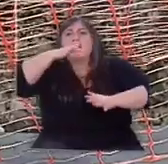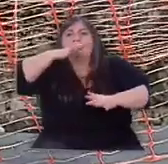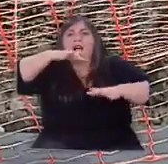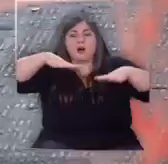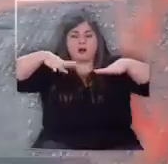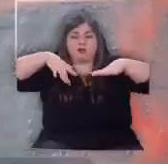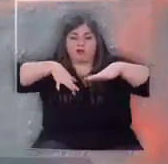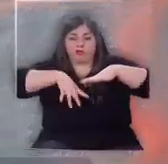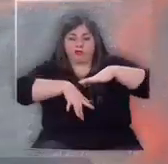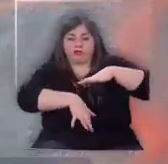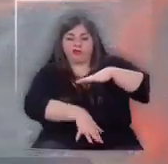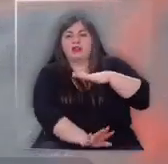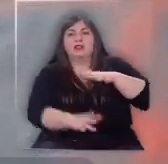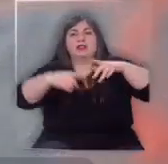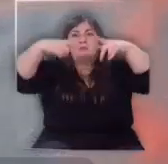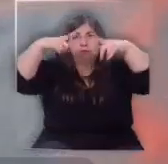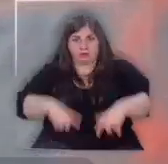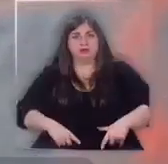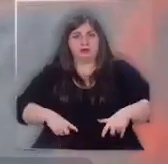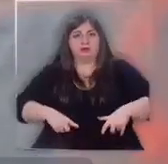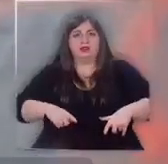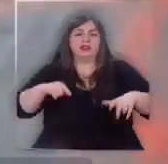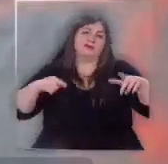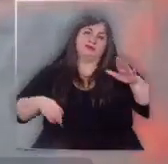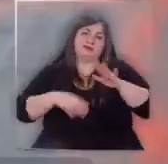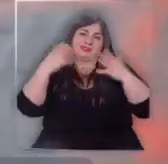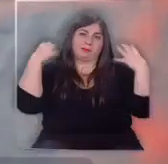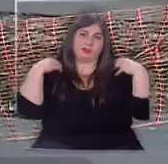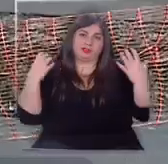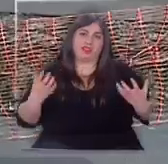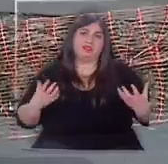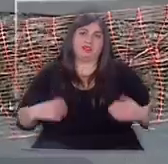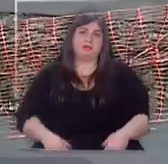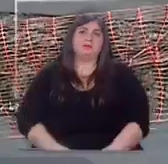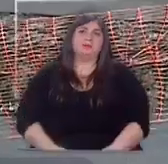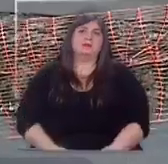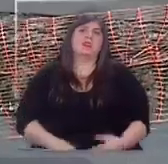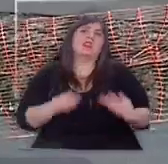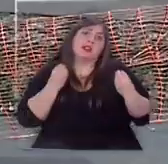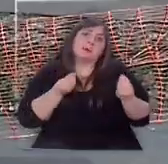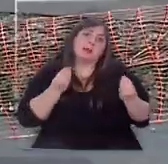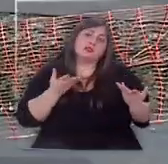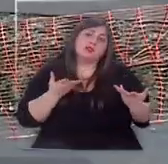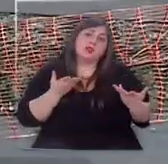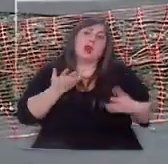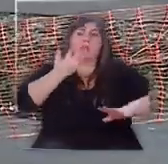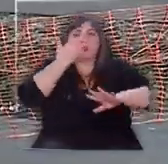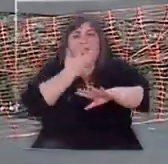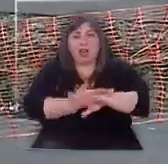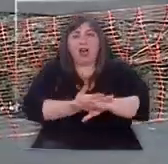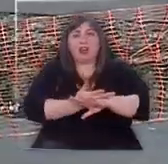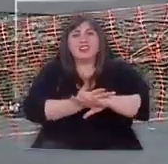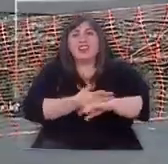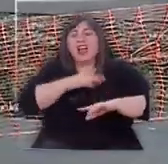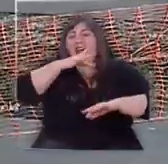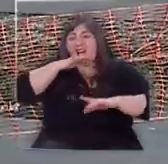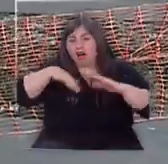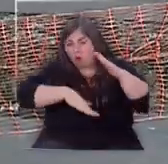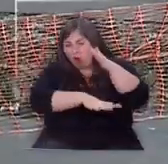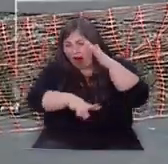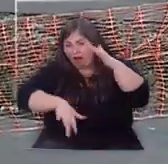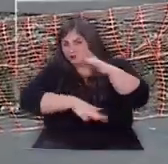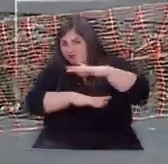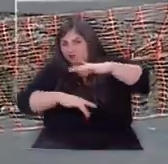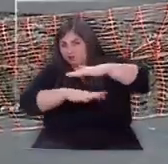como siempre sucede cuando hay socavones, fue protagonista. Lo que sí podría haber ocurrido es que existe una fuente de humedad que con el